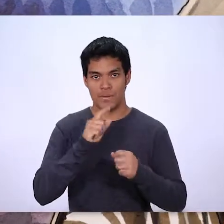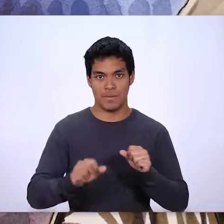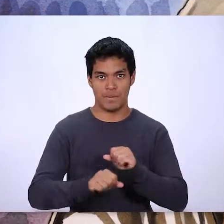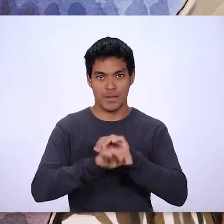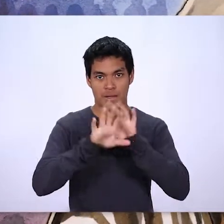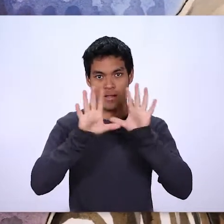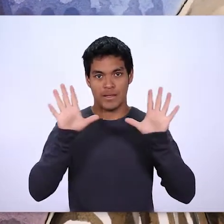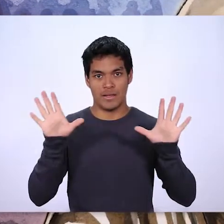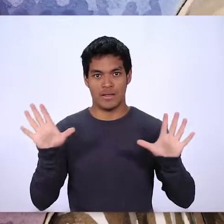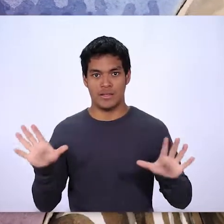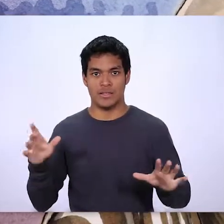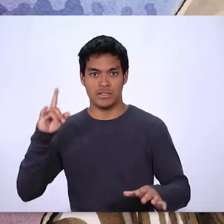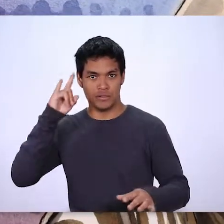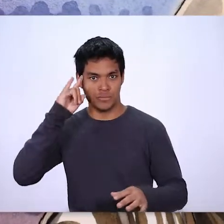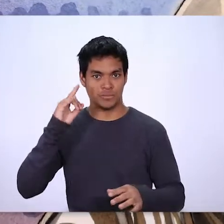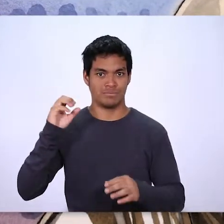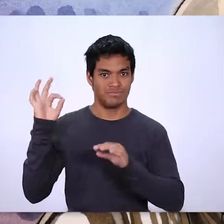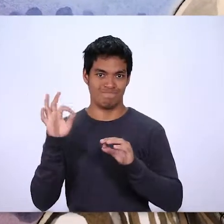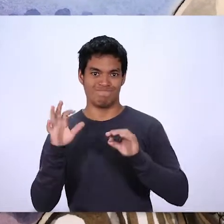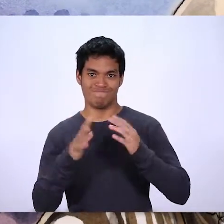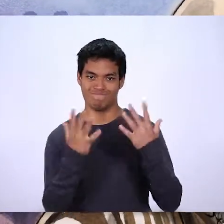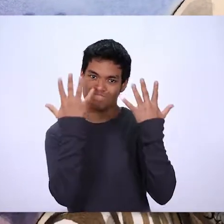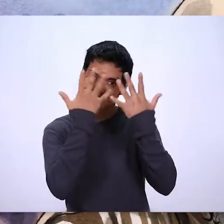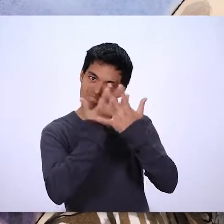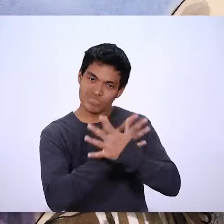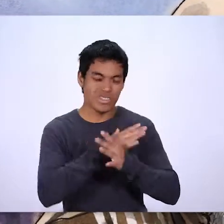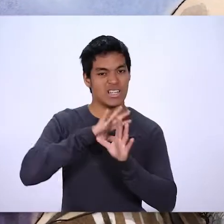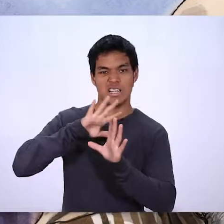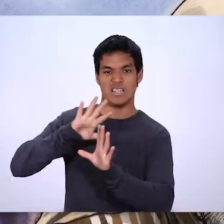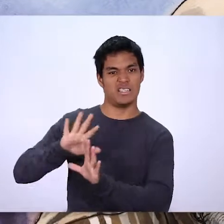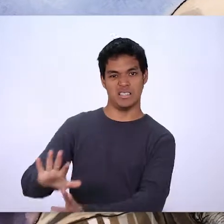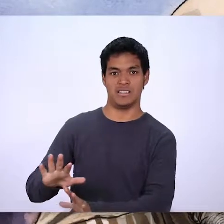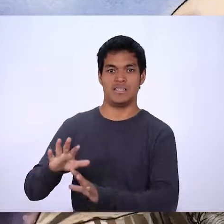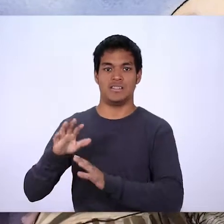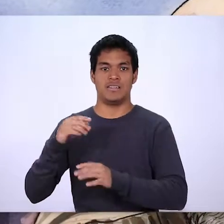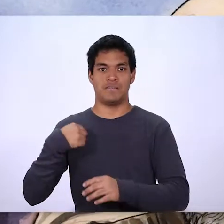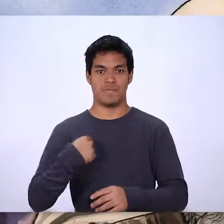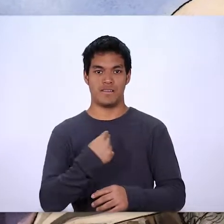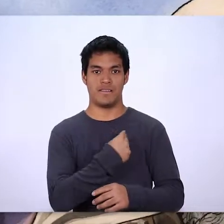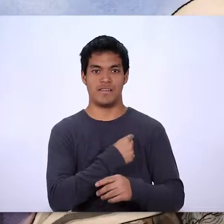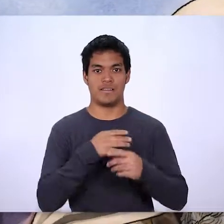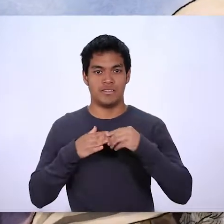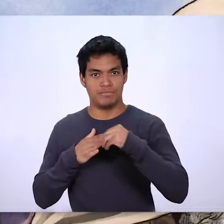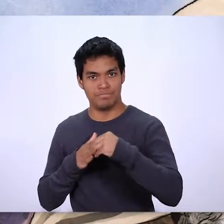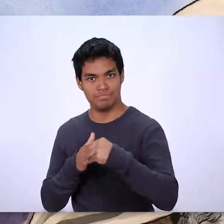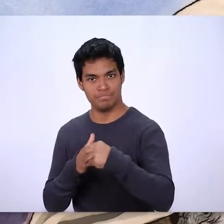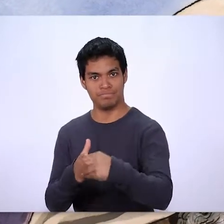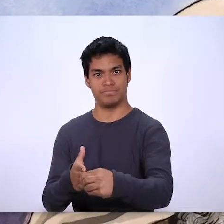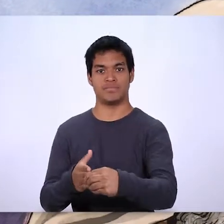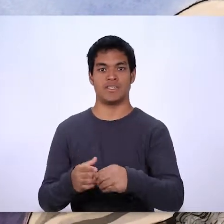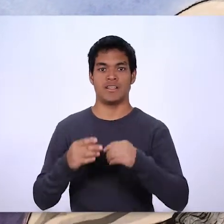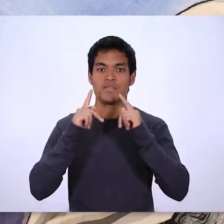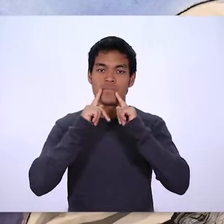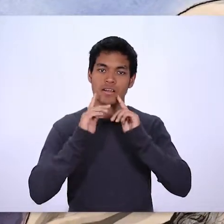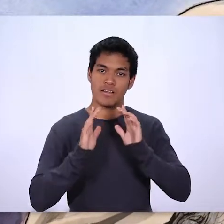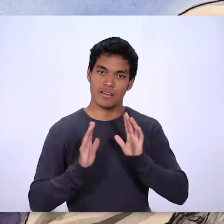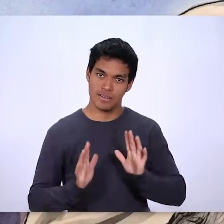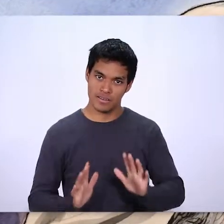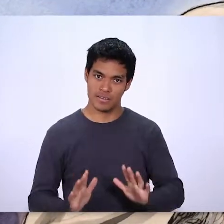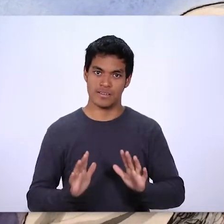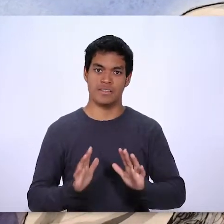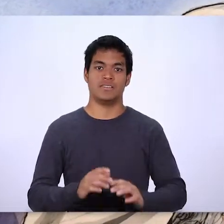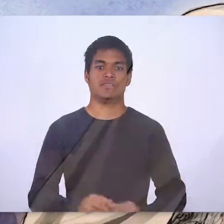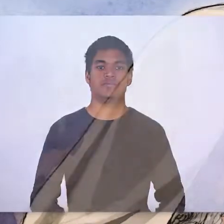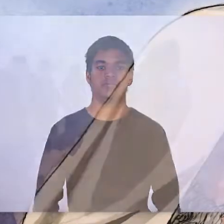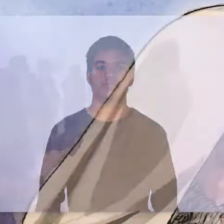sol de un nuevo día, para dar luz a los que viven en la más profunda oscuridad y dirigir nuestros